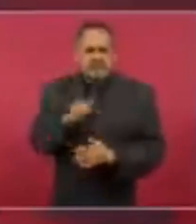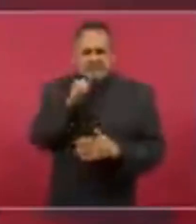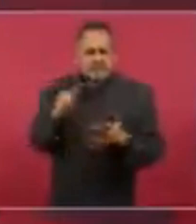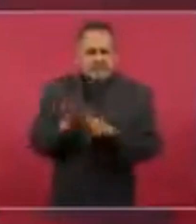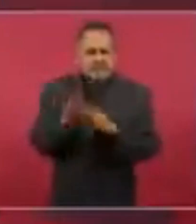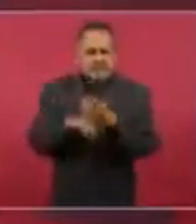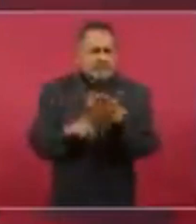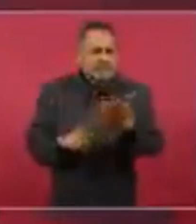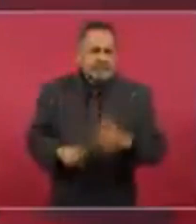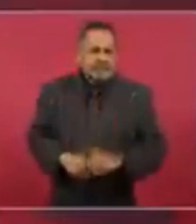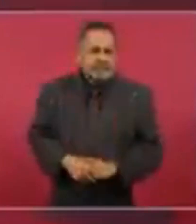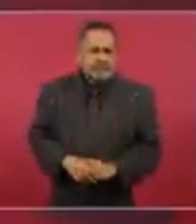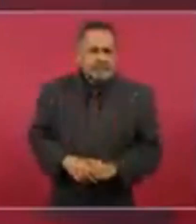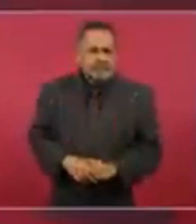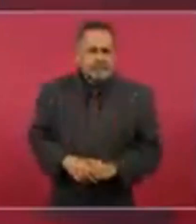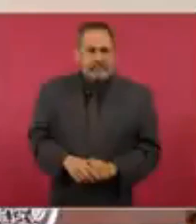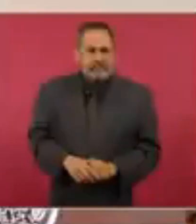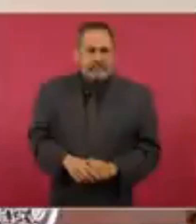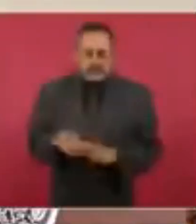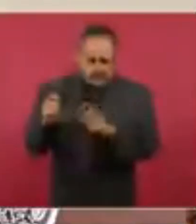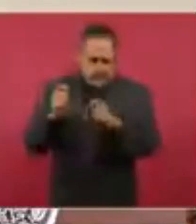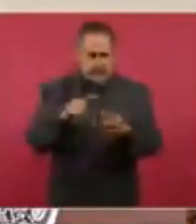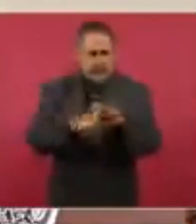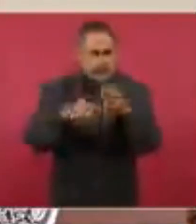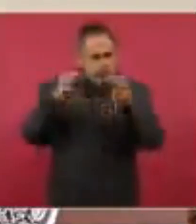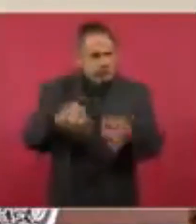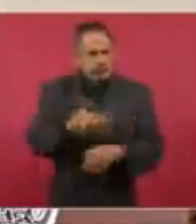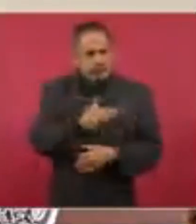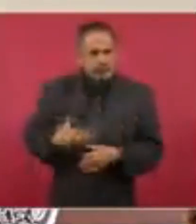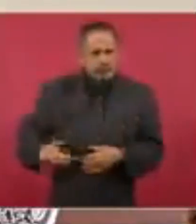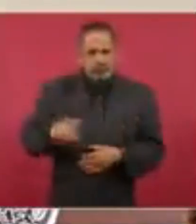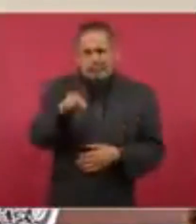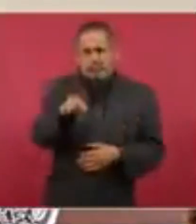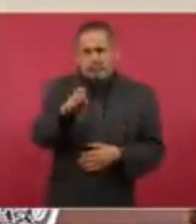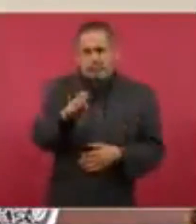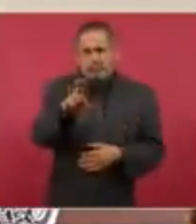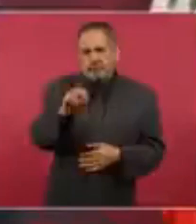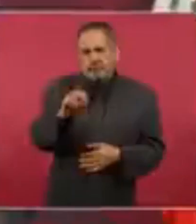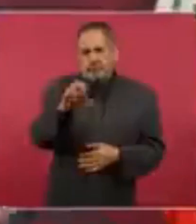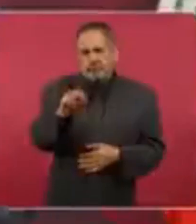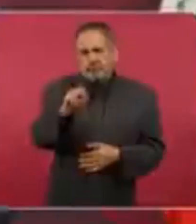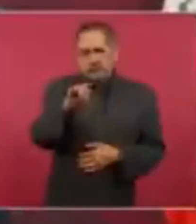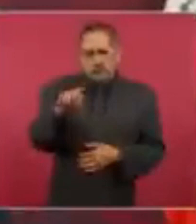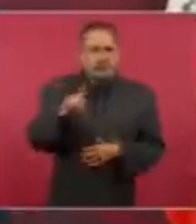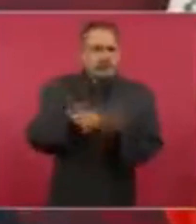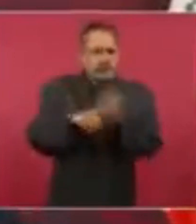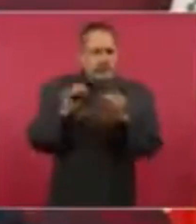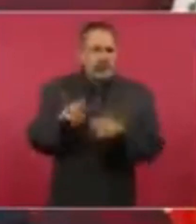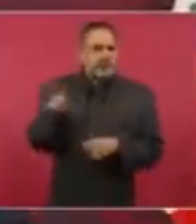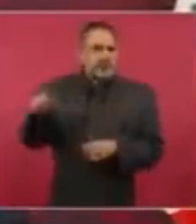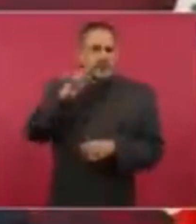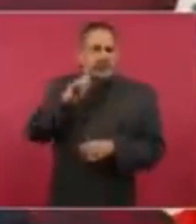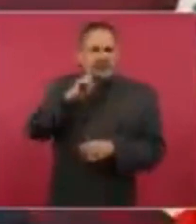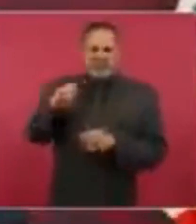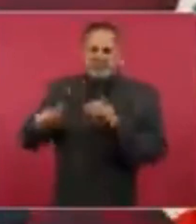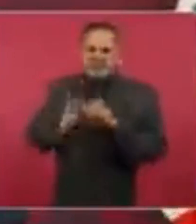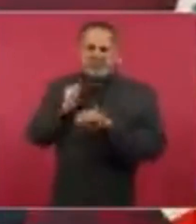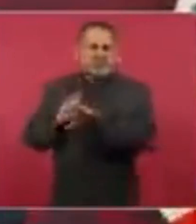a Pedro Castillo, que le deje la presidencia porque ella está usurpando